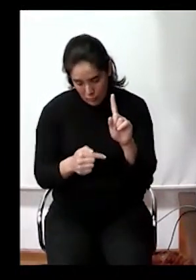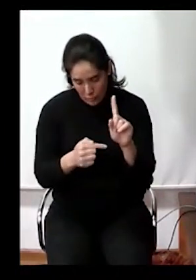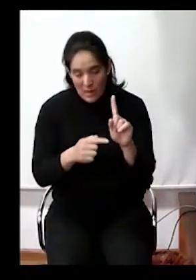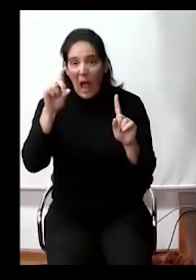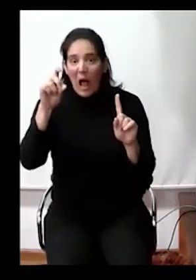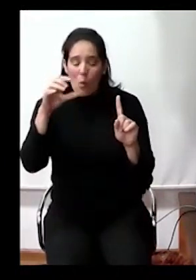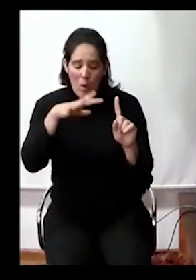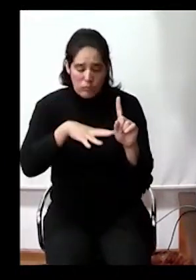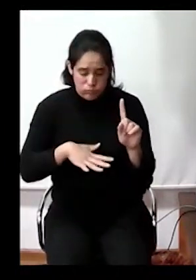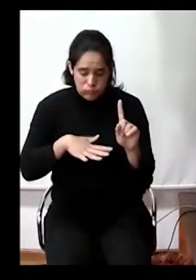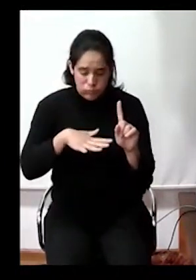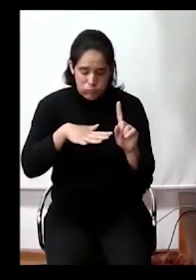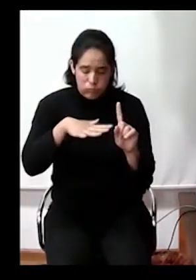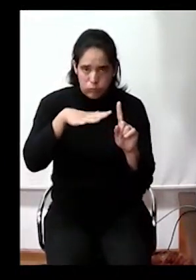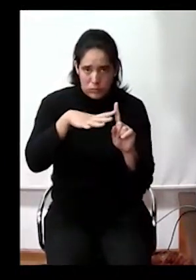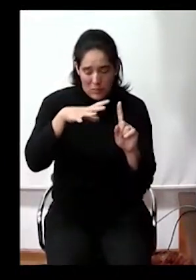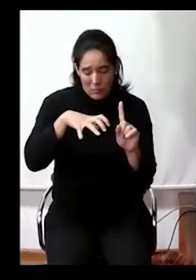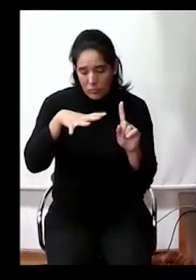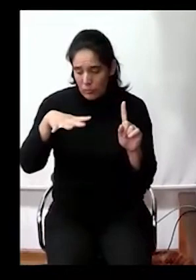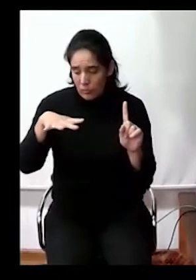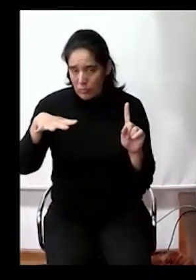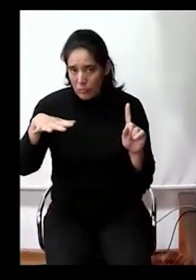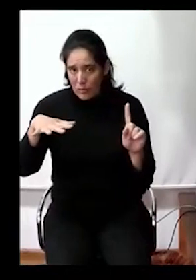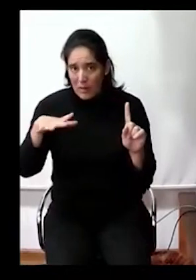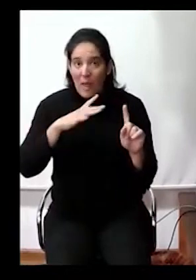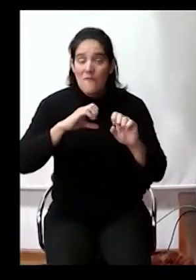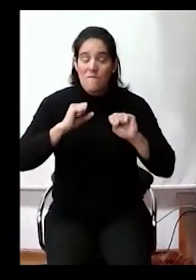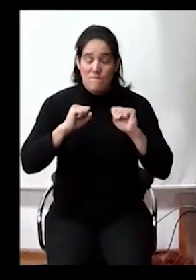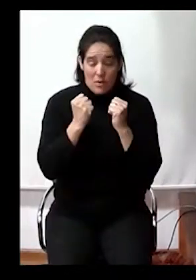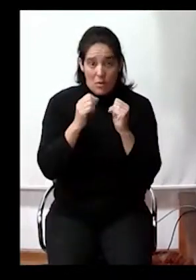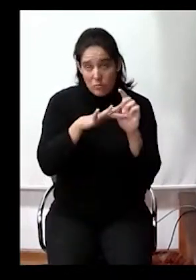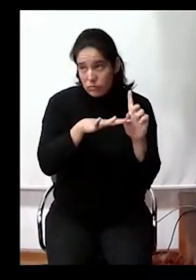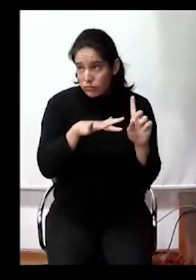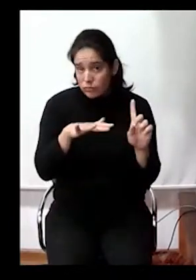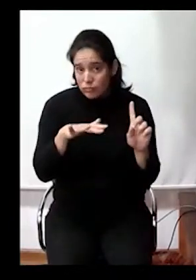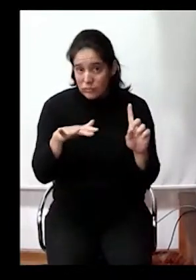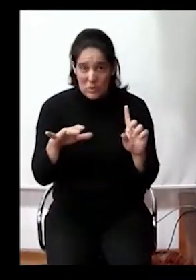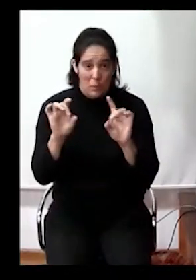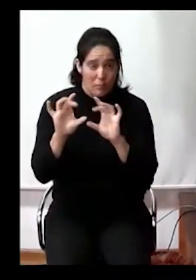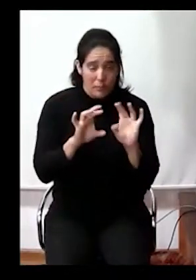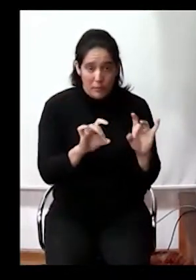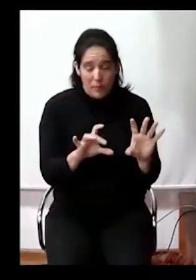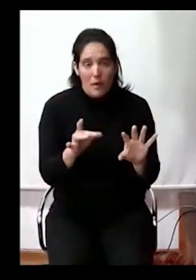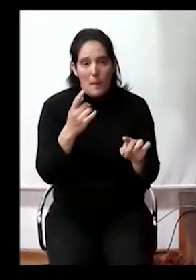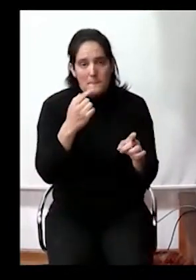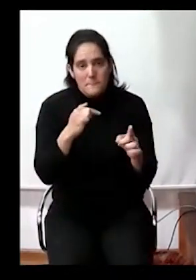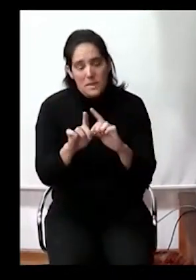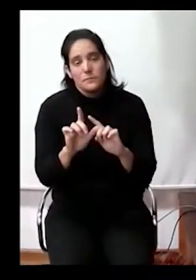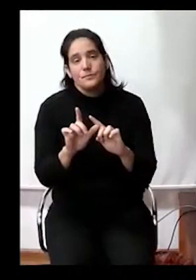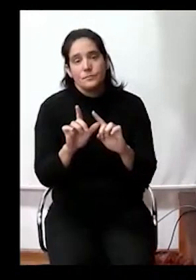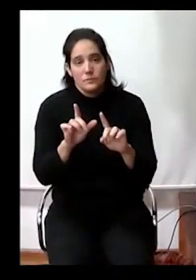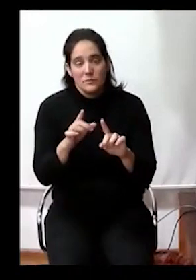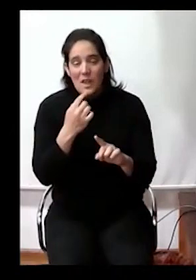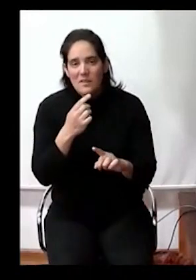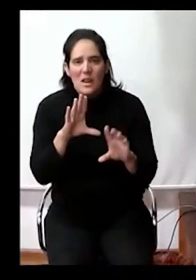agua que queda estancada principalmente en los meses de invierno, con todo lo que eso conlleva, pero fundamentalmente